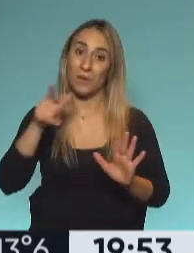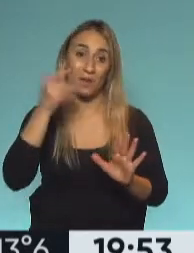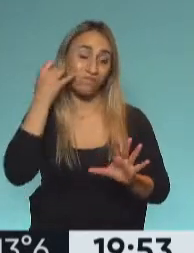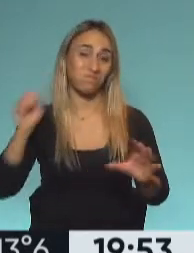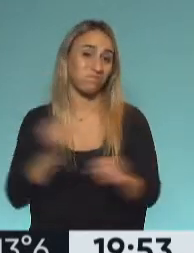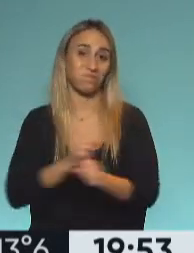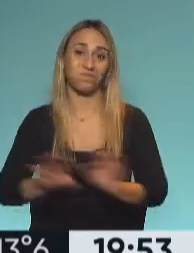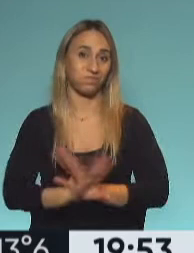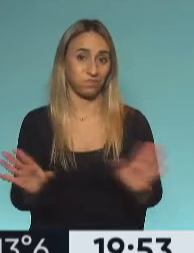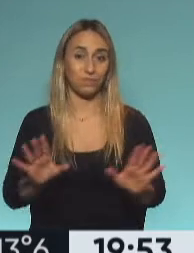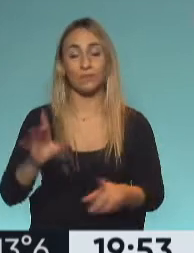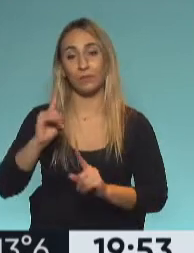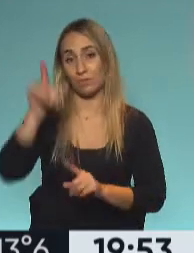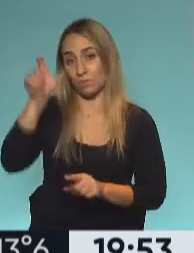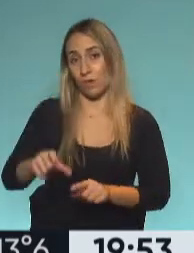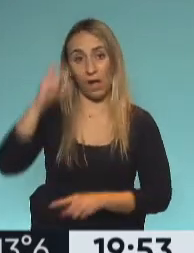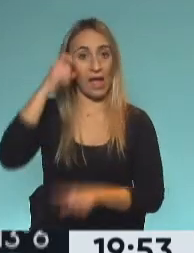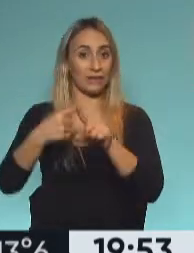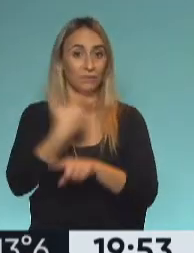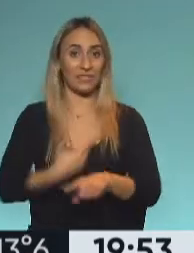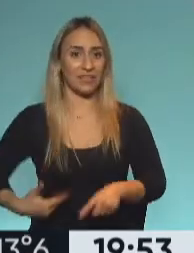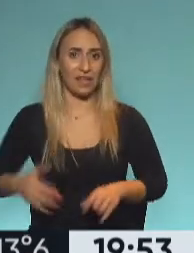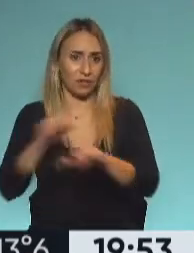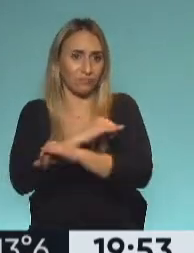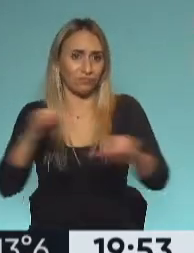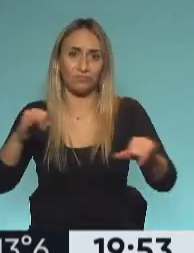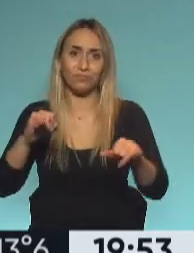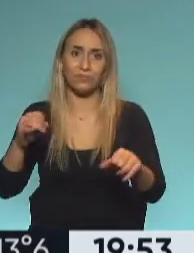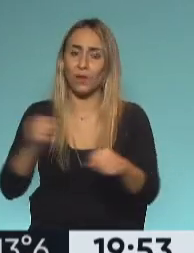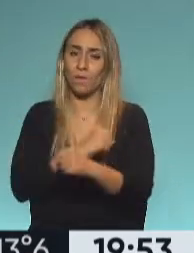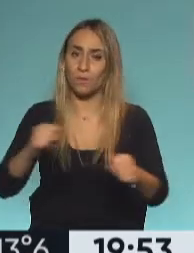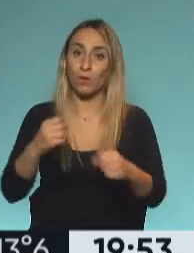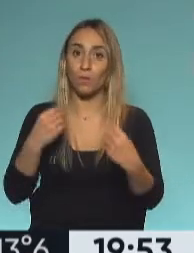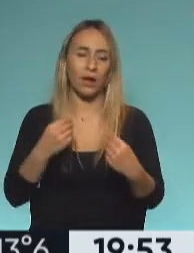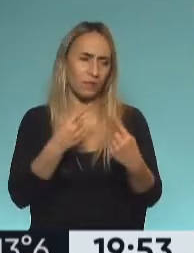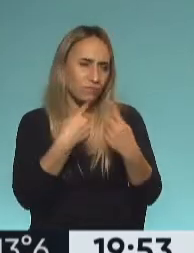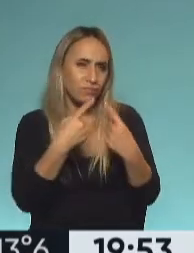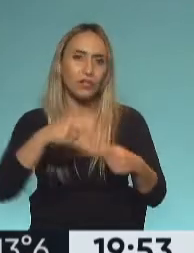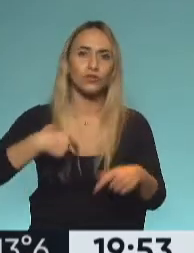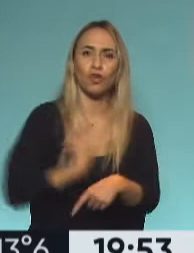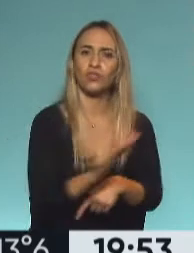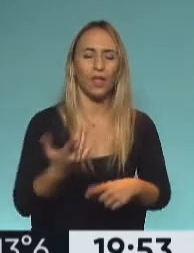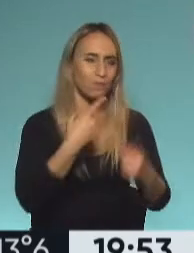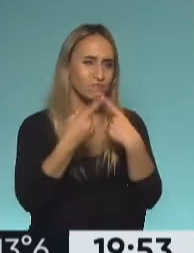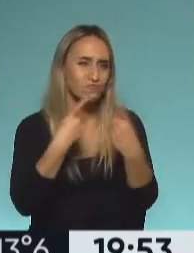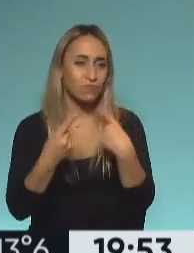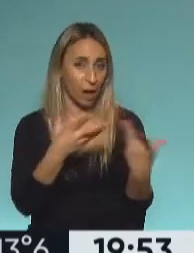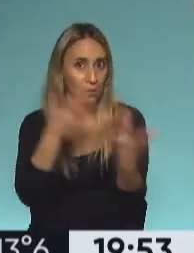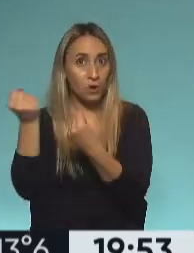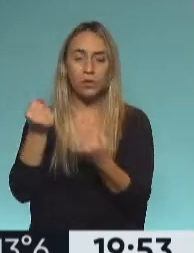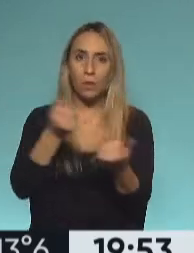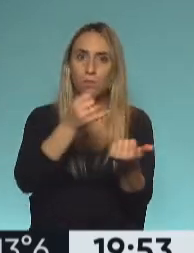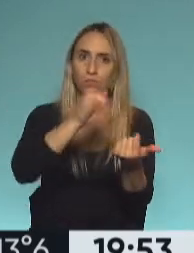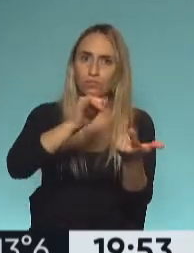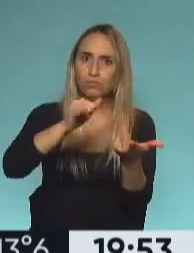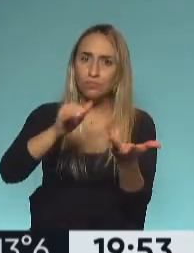esto por parte del expresidente. ¿Por qué? Porque las encuestas definitivamente lo acompañan y la salud por el momento también. Recordemos